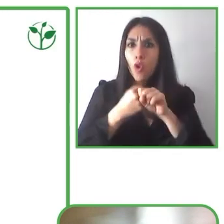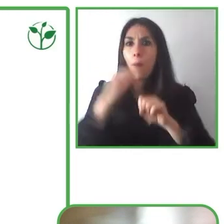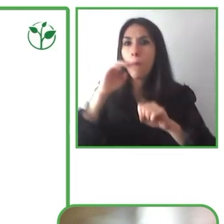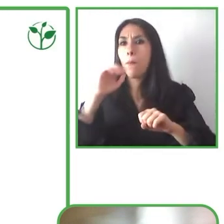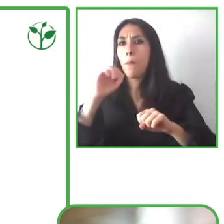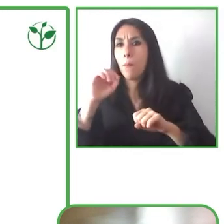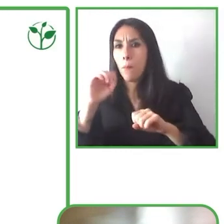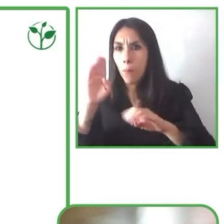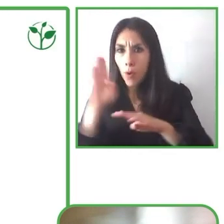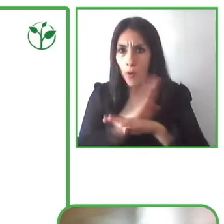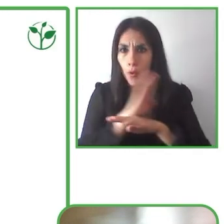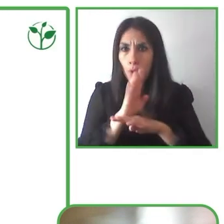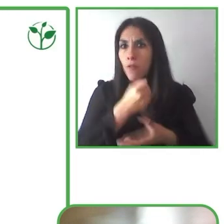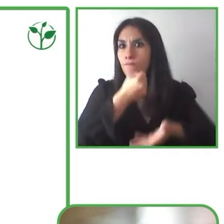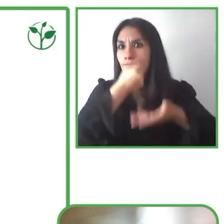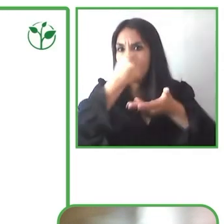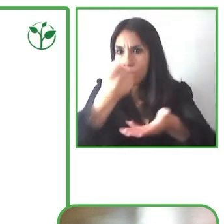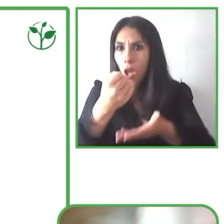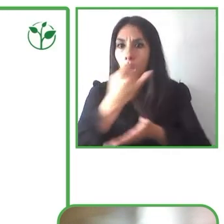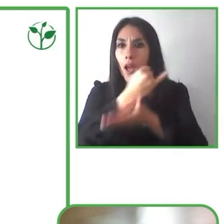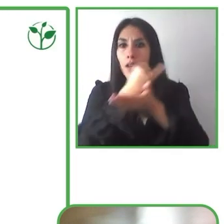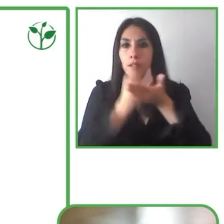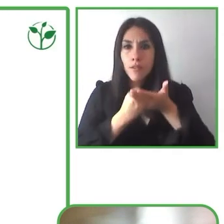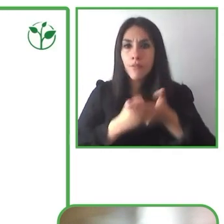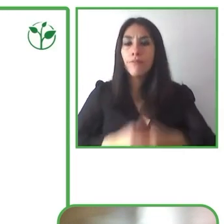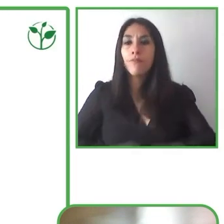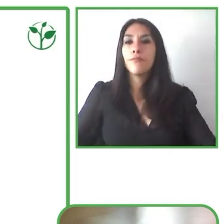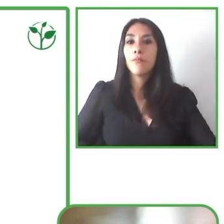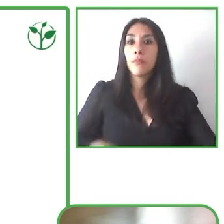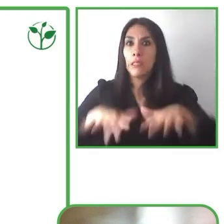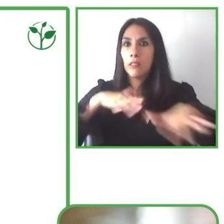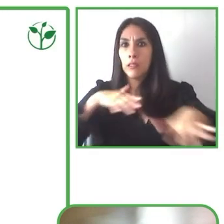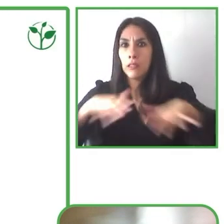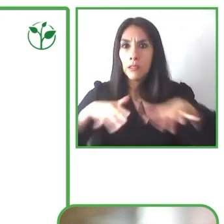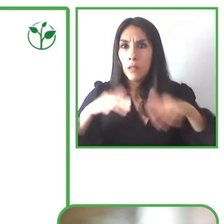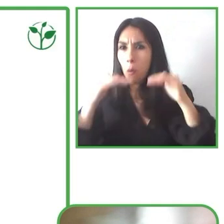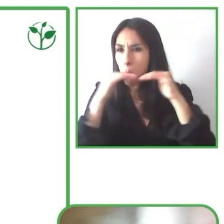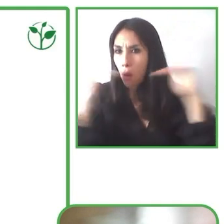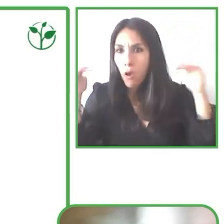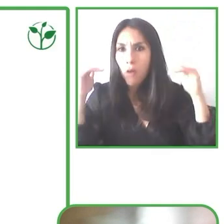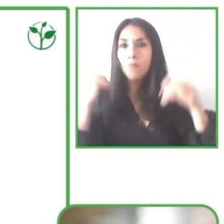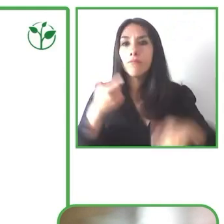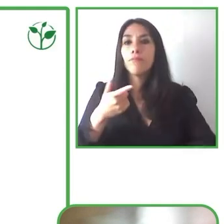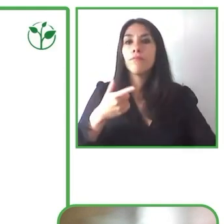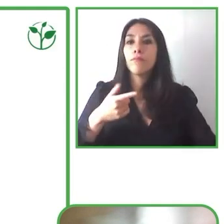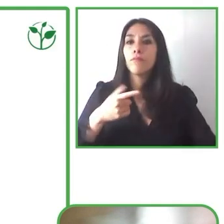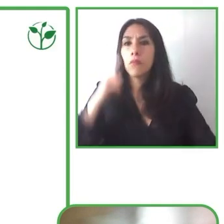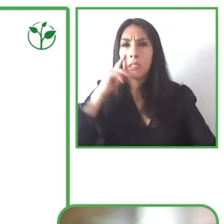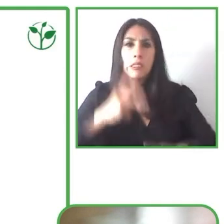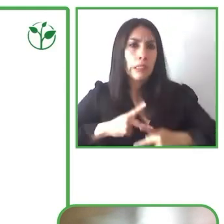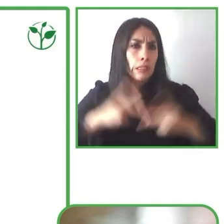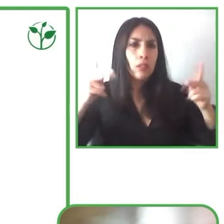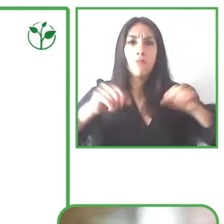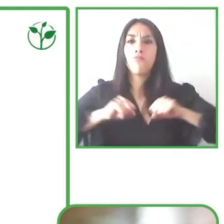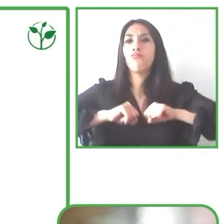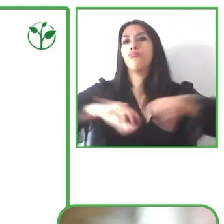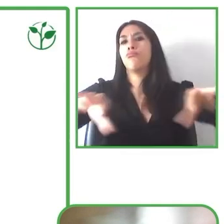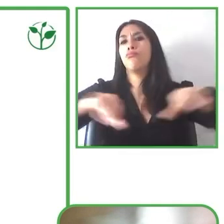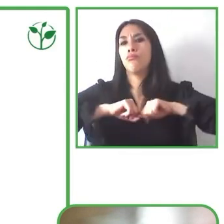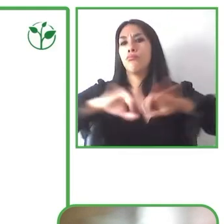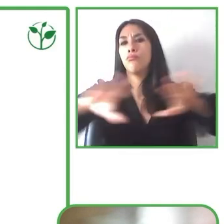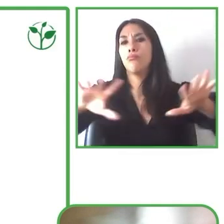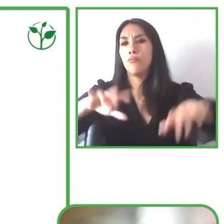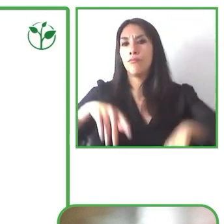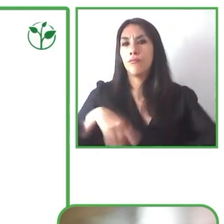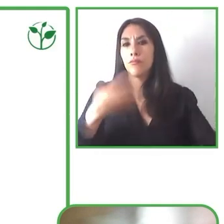conjunta de actividades paralelas y con la difusión del evento. Por ejemplo, si el Museo Reina Sofía o el Museo de Arte Contemporáneo de Barcelona nos